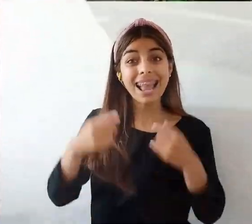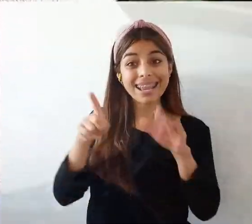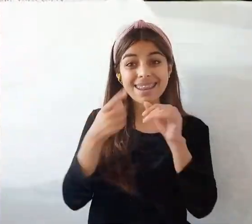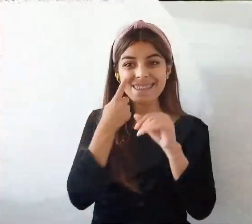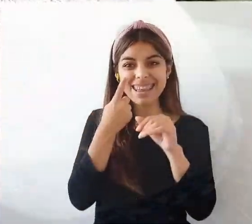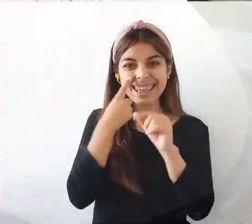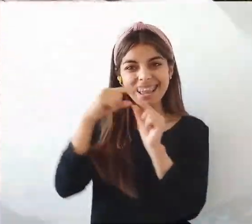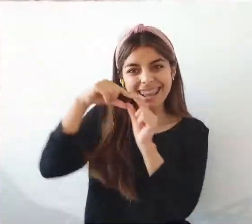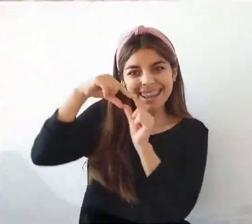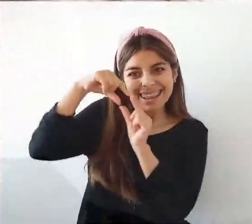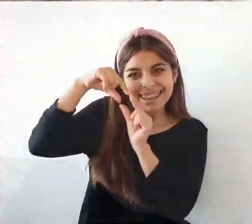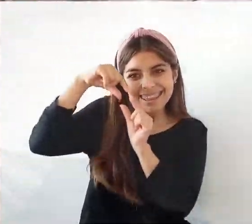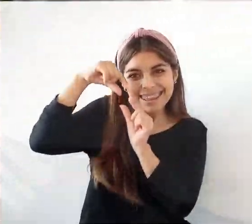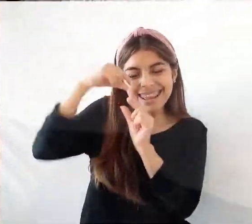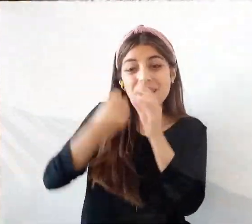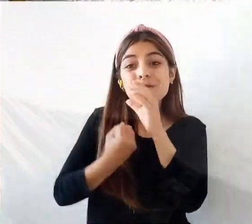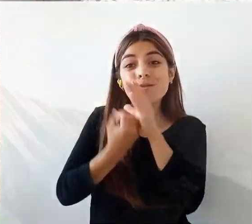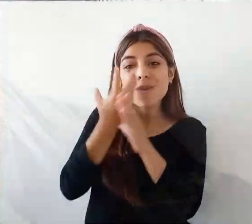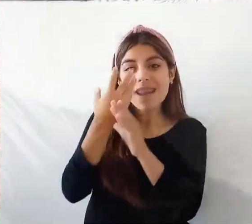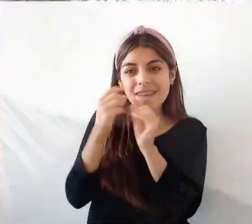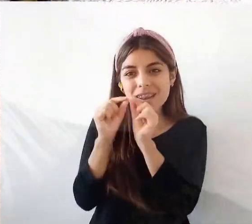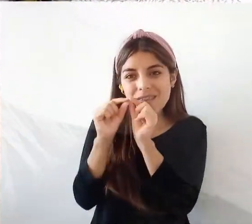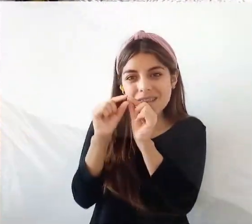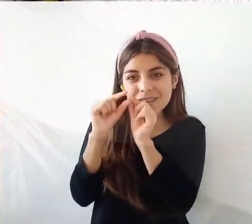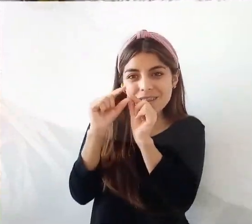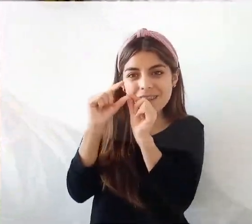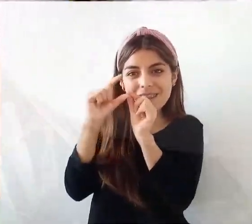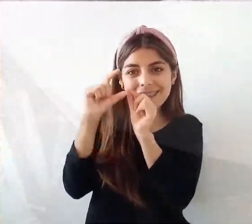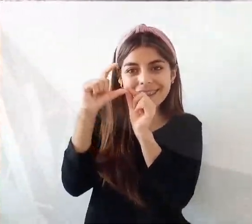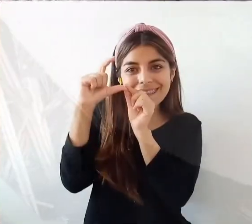nueva. A ver. Ahí tenemos una nueva.